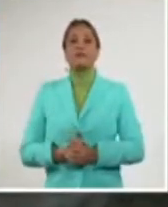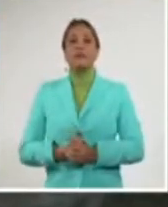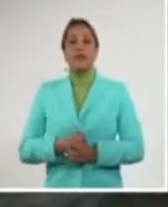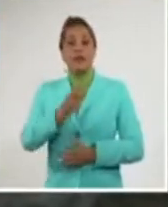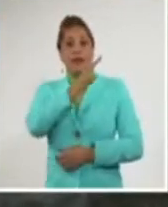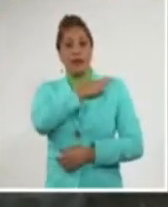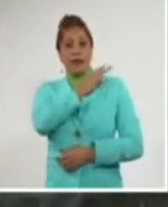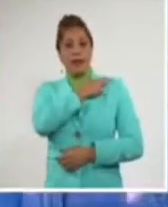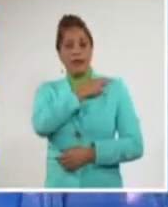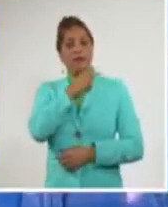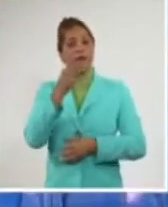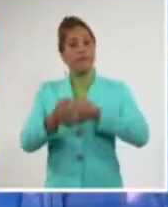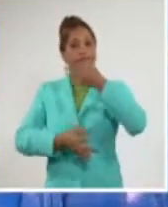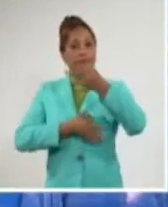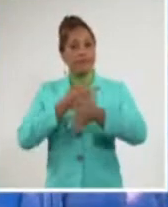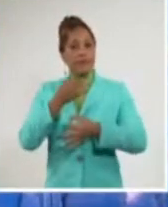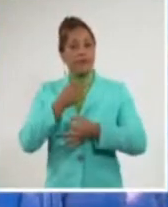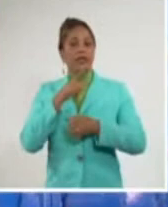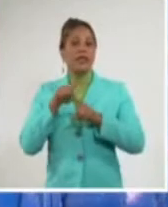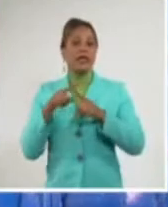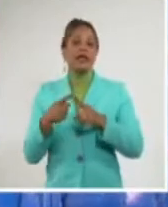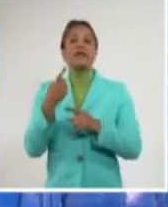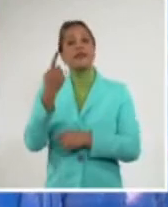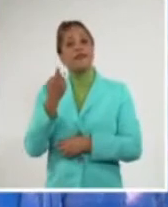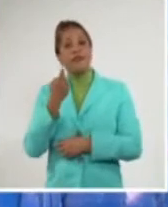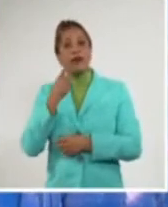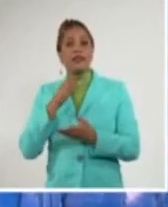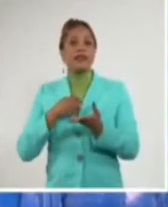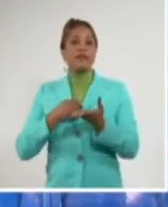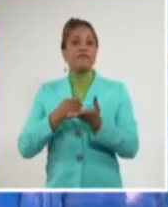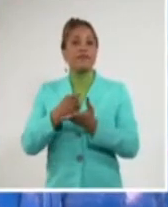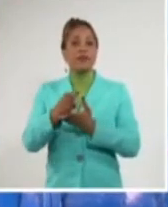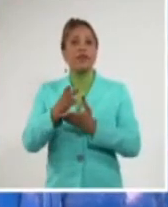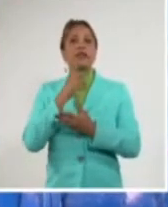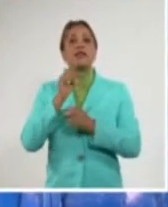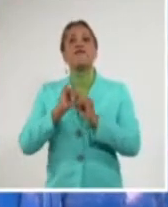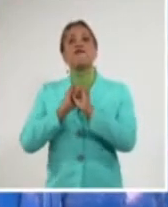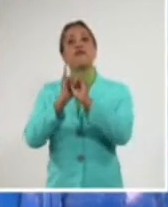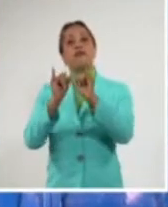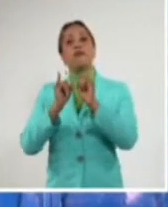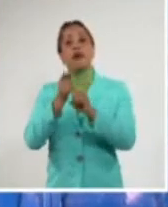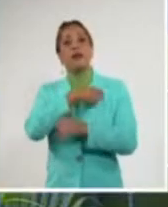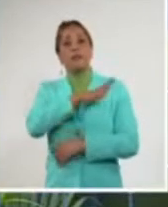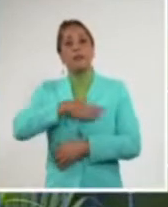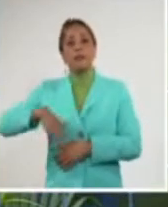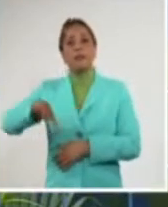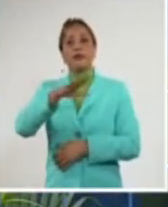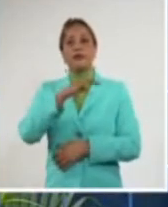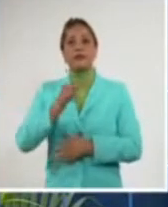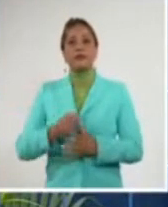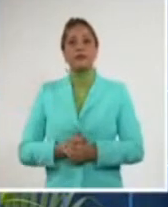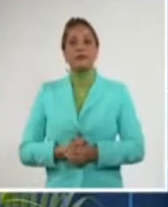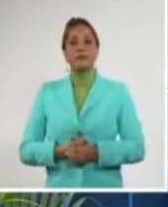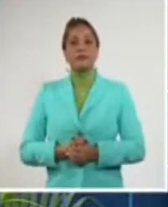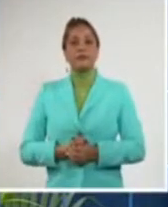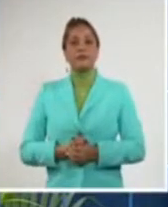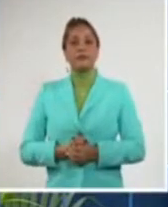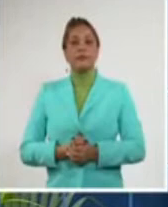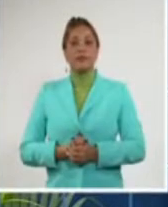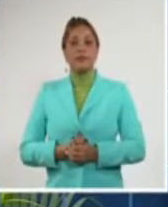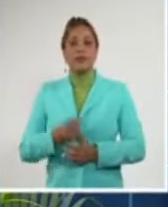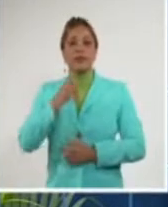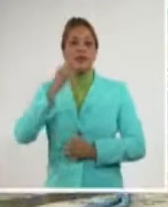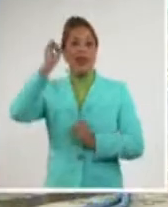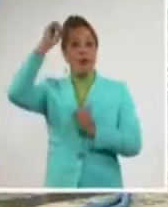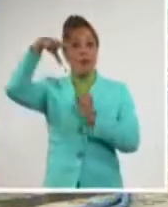insisten en lo indispensable de informar a la población de las estrategias y medidas a aplicar y a